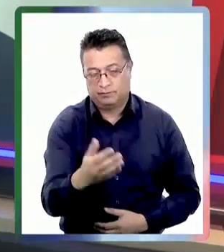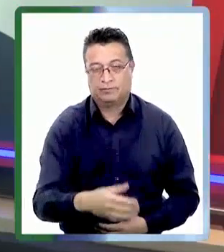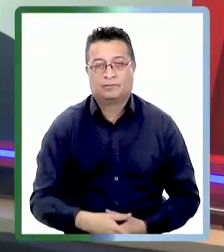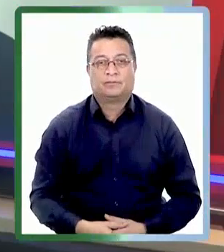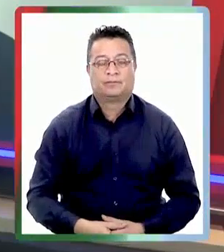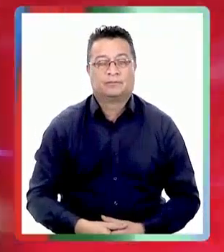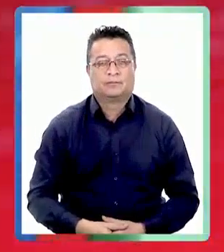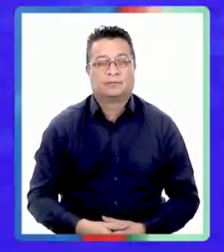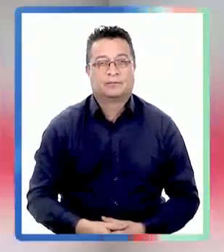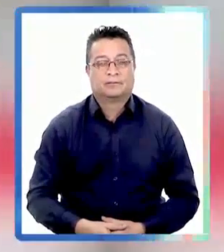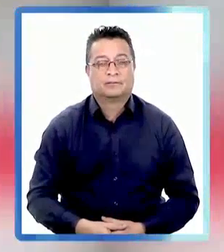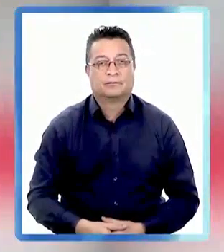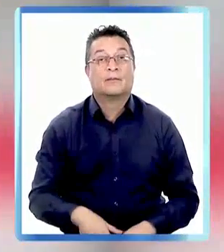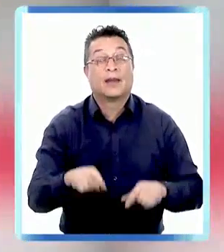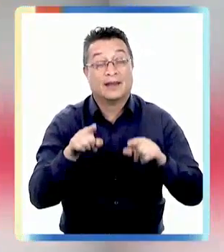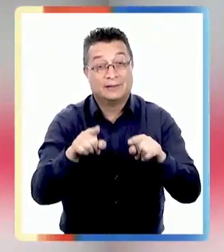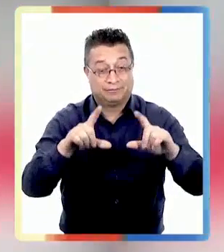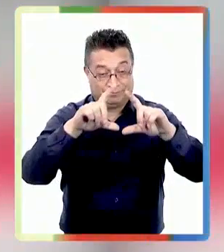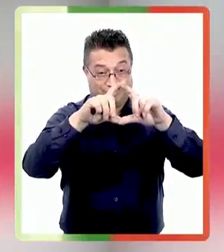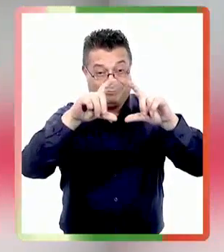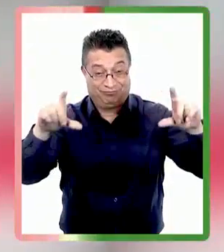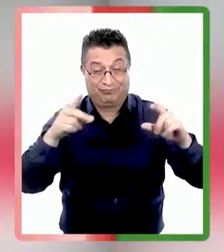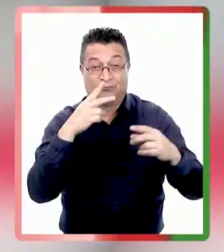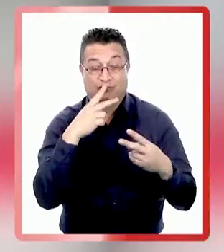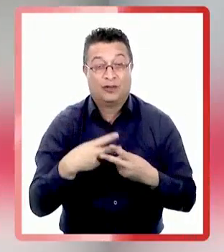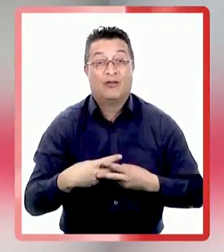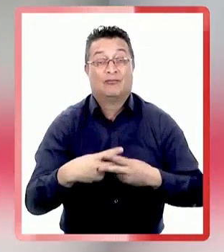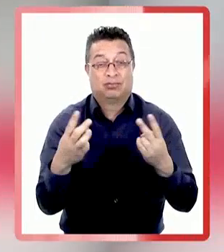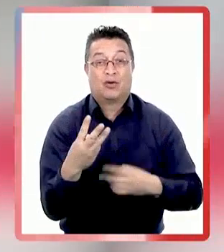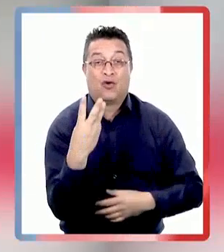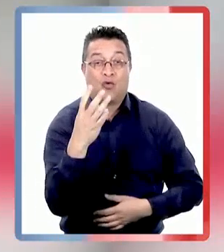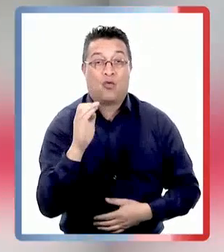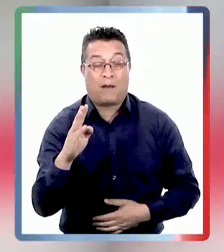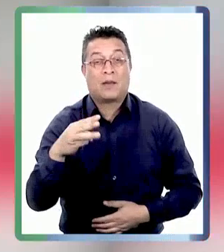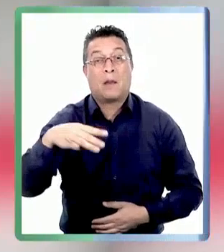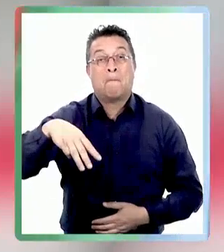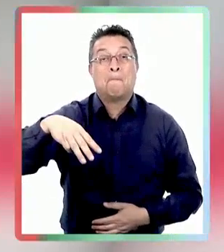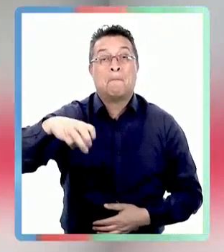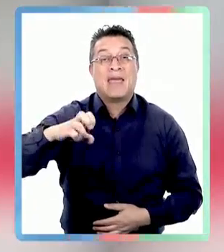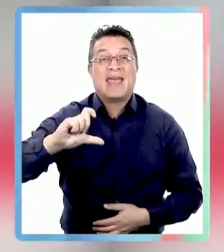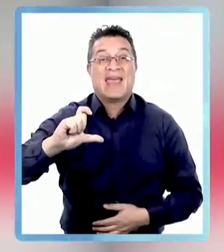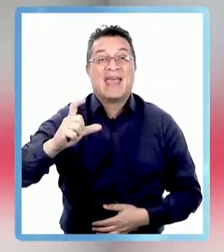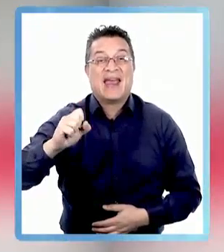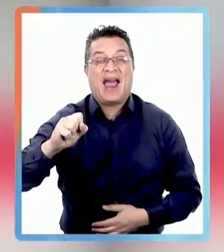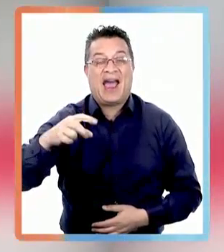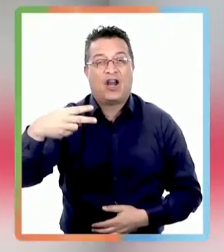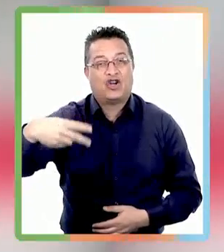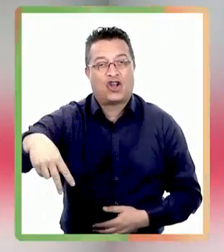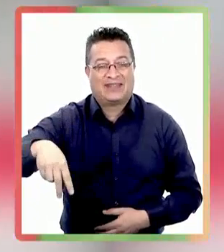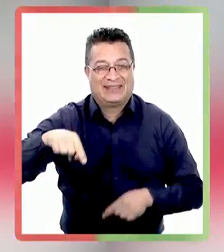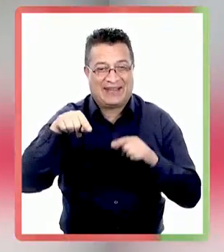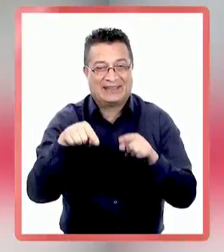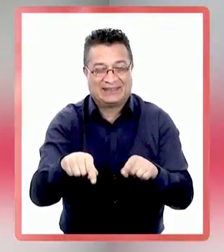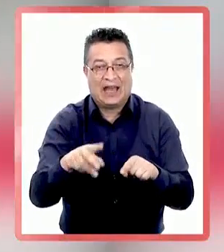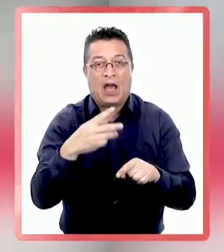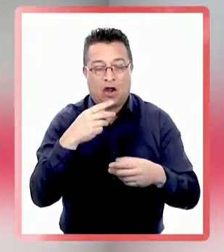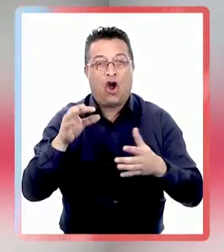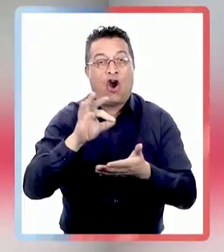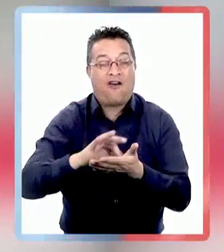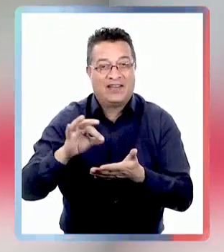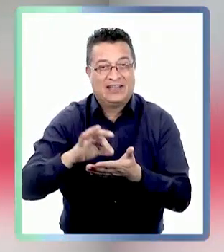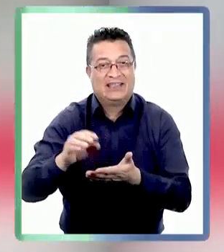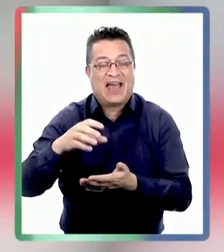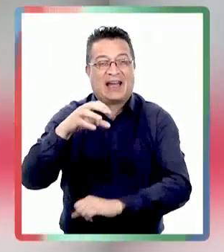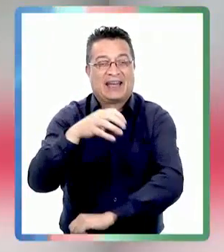TV. Este fue el titular de la nota publicado en el sitio web de Meganoticias que encendió las alarmas en la oficina del gobernador